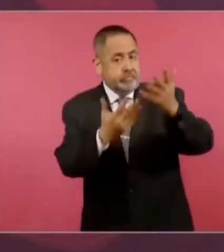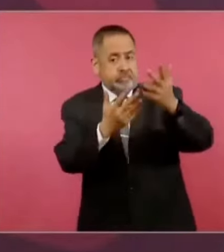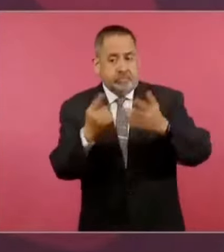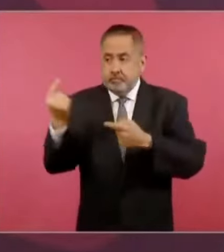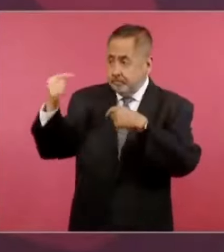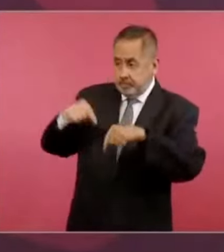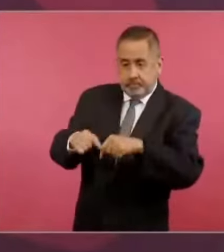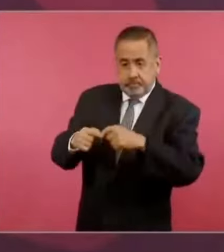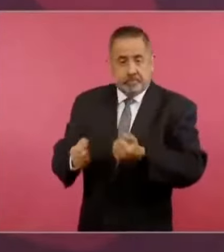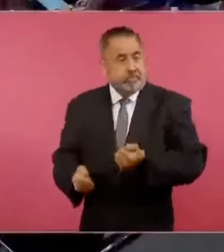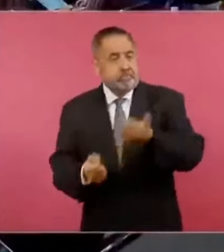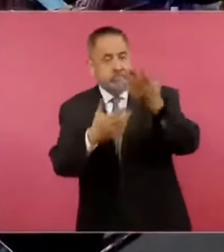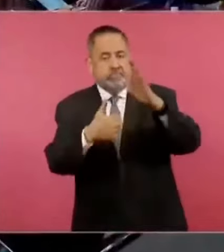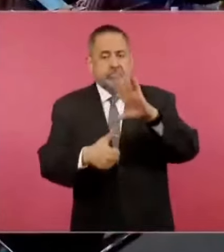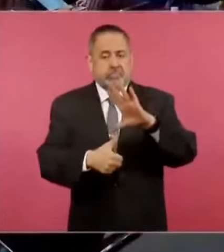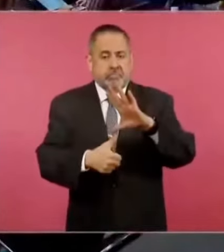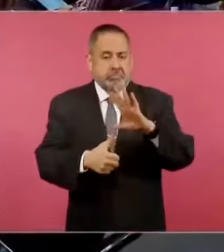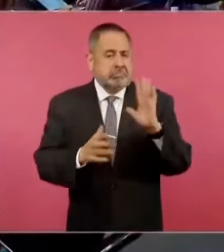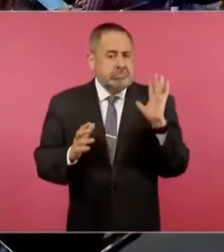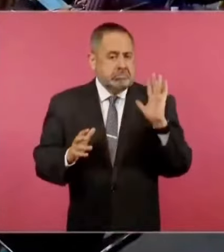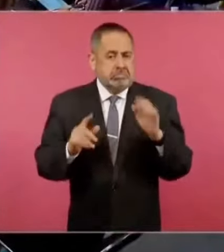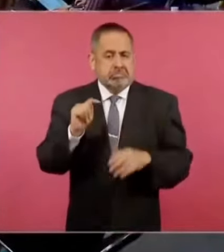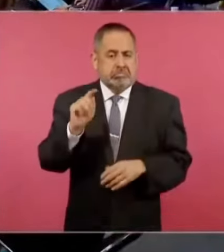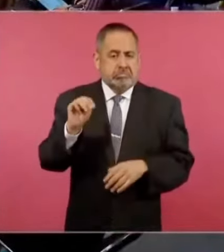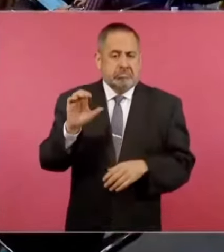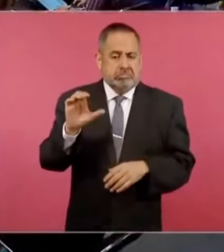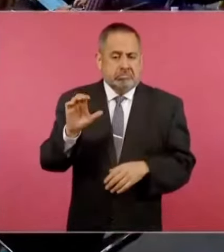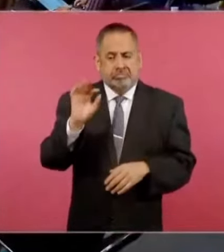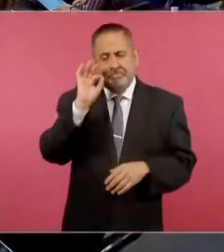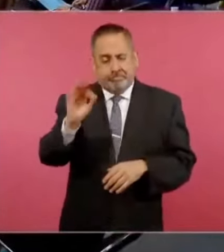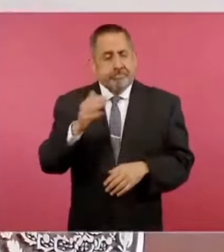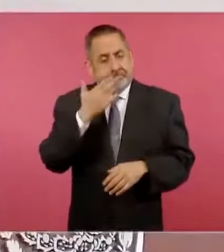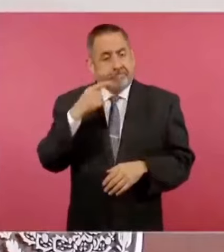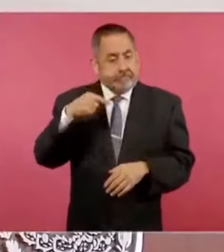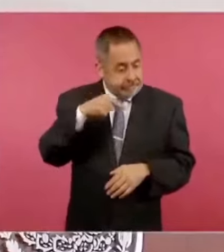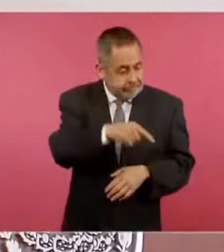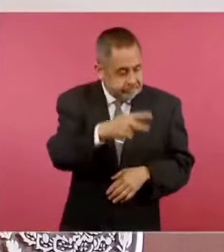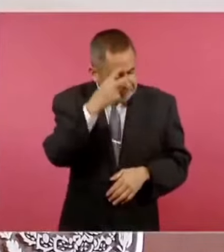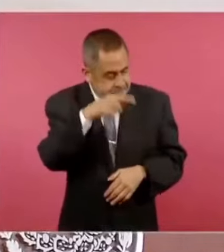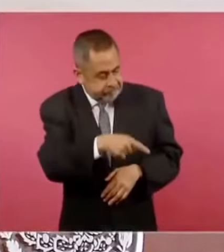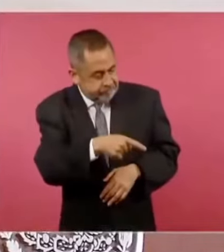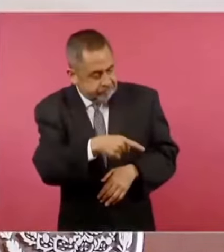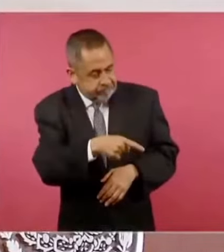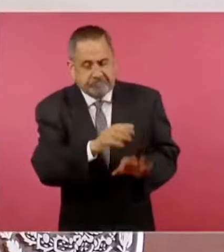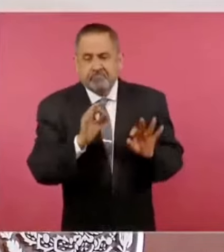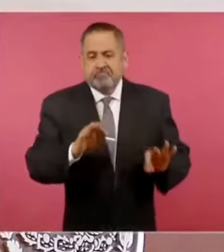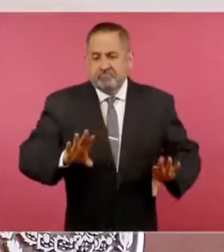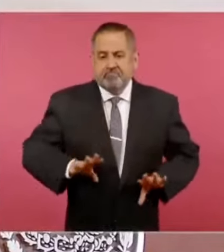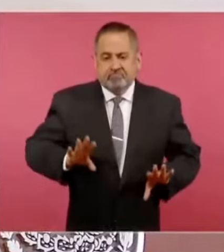tratado. Entonces, es muy atractivo México